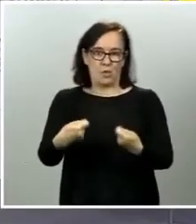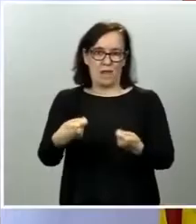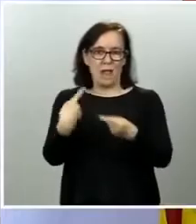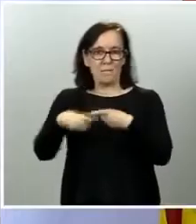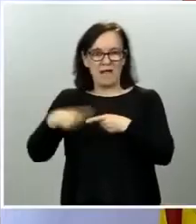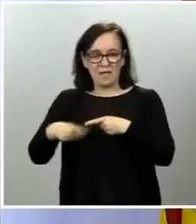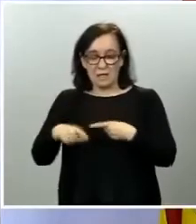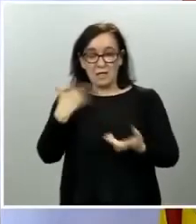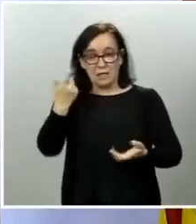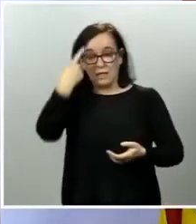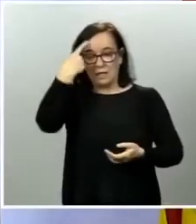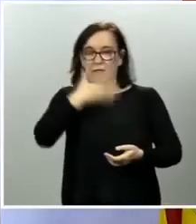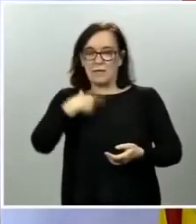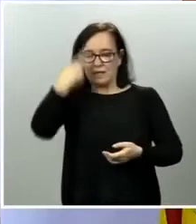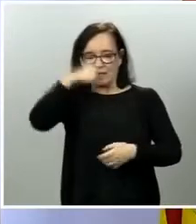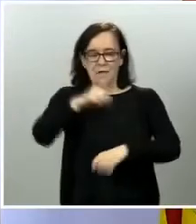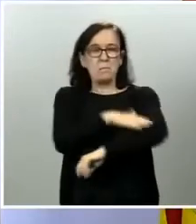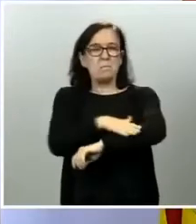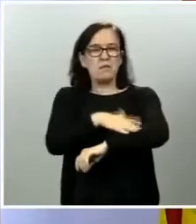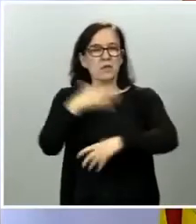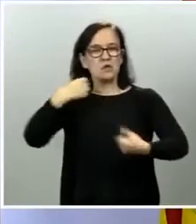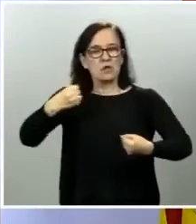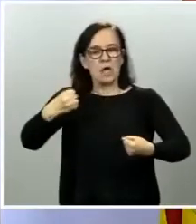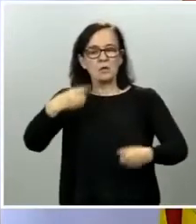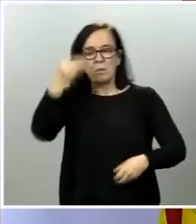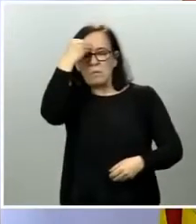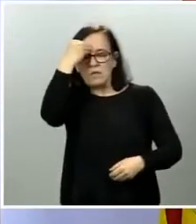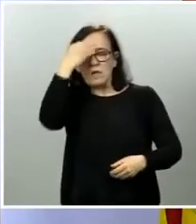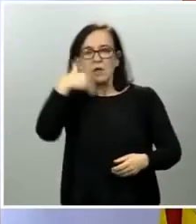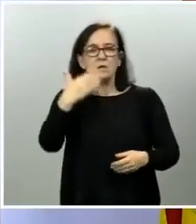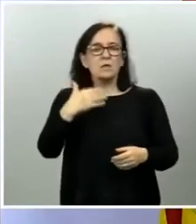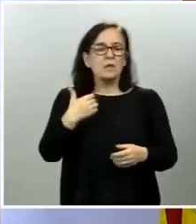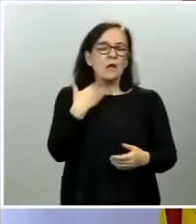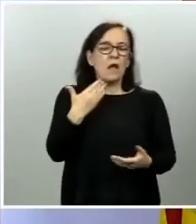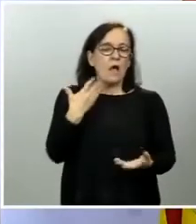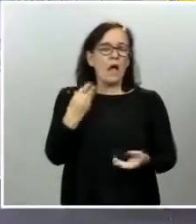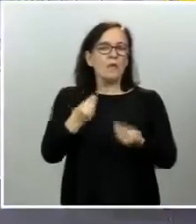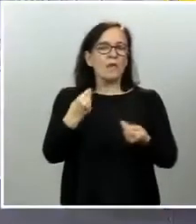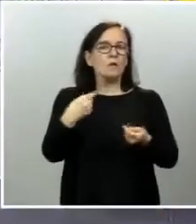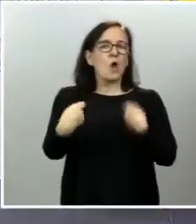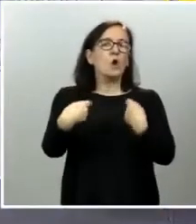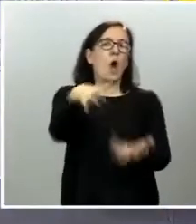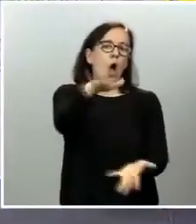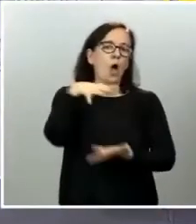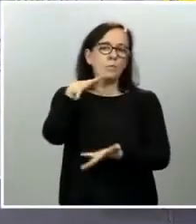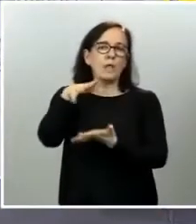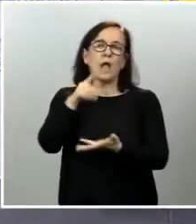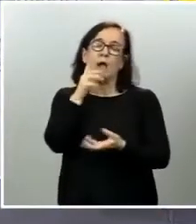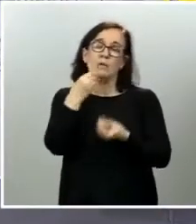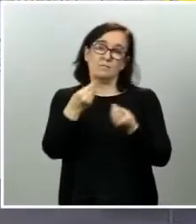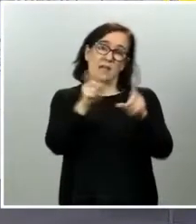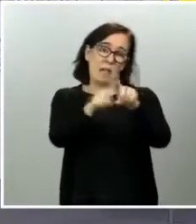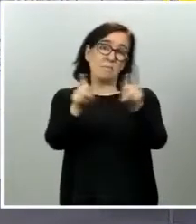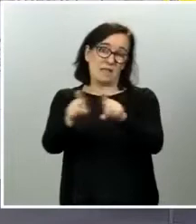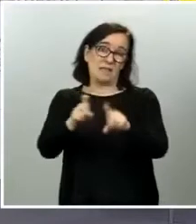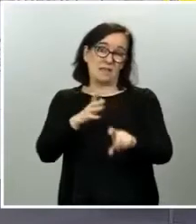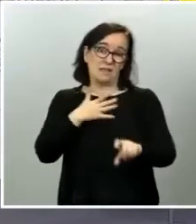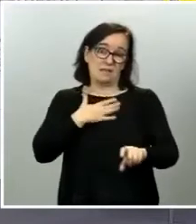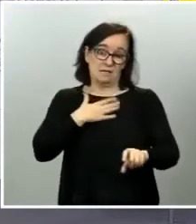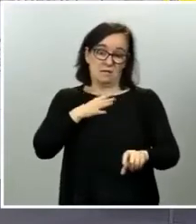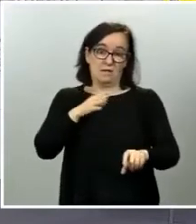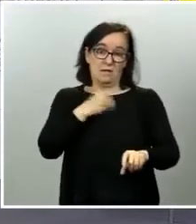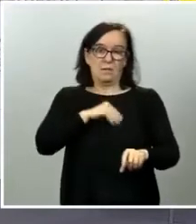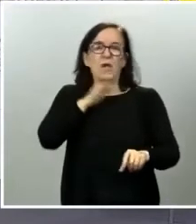Ministerio de Sanidad tiene pensado empezar a hacer compras a estas empresas y por qué no se ha hecho